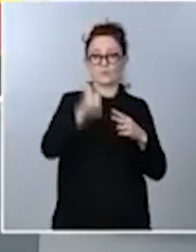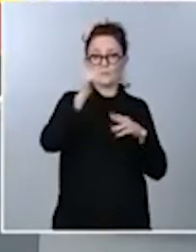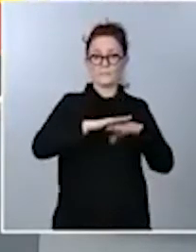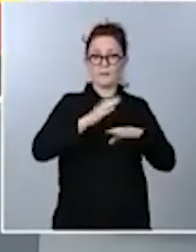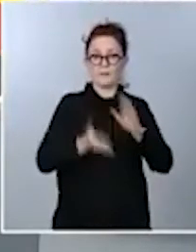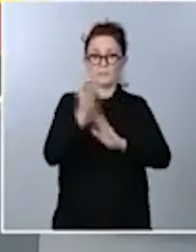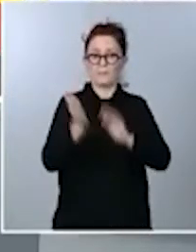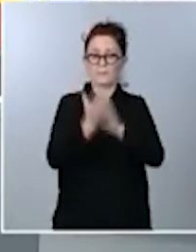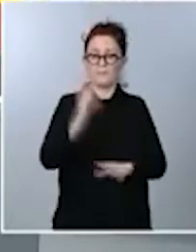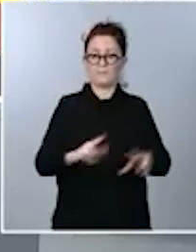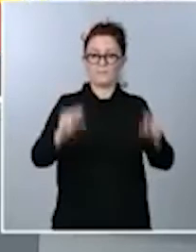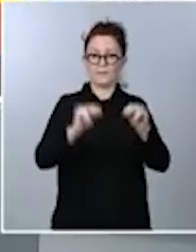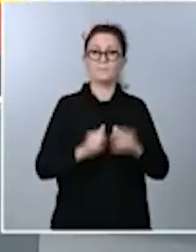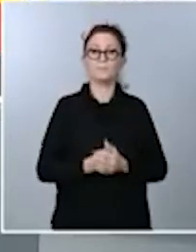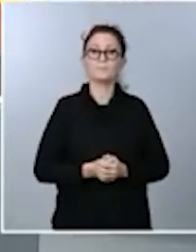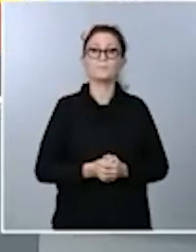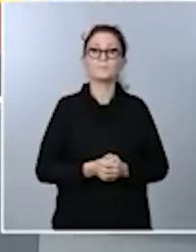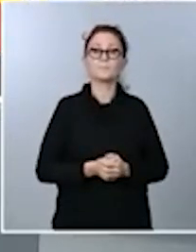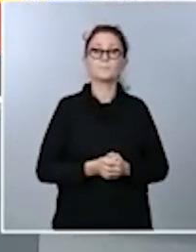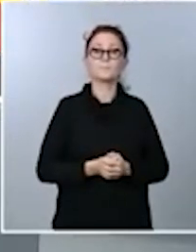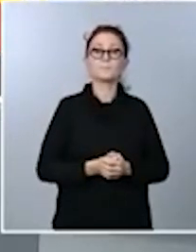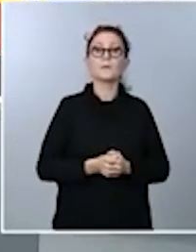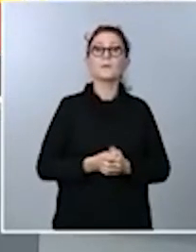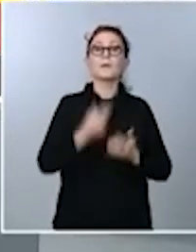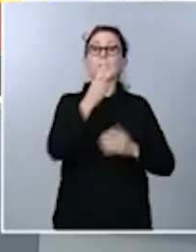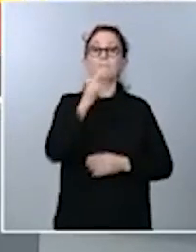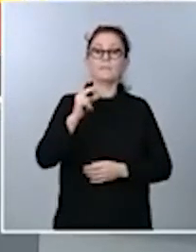primero, Clara Pinar, 20 minutos. Buenas tardes, Clara.